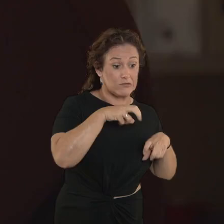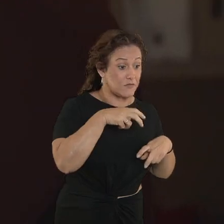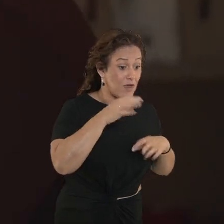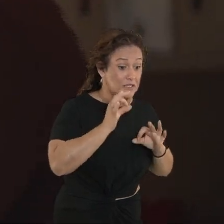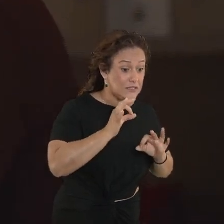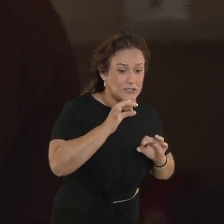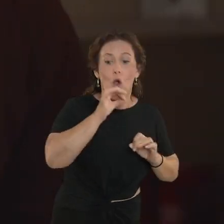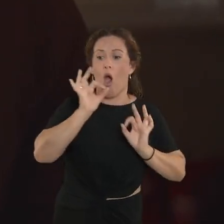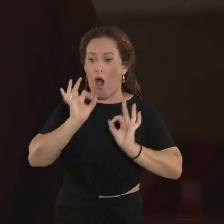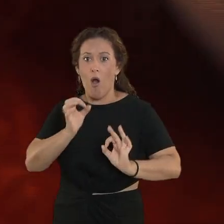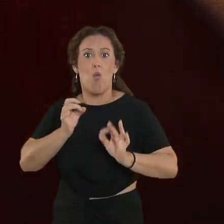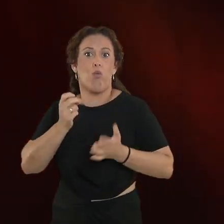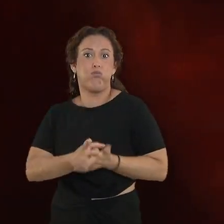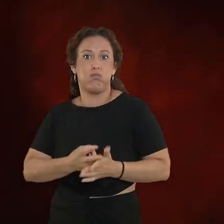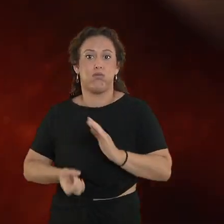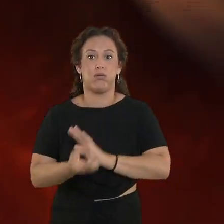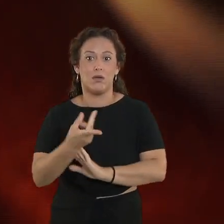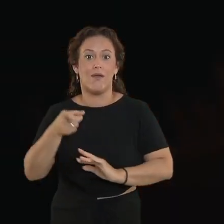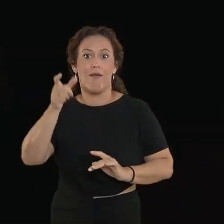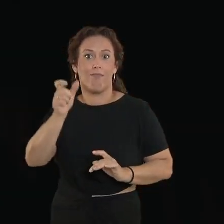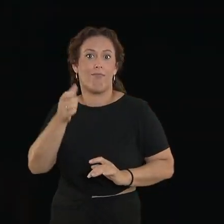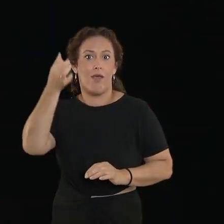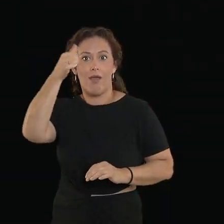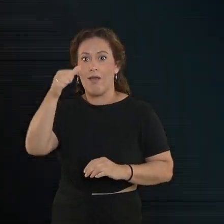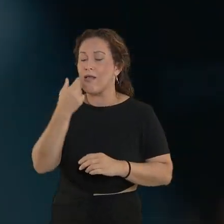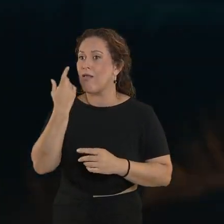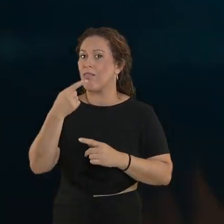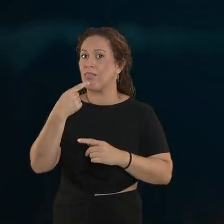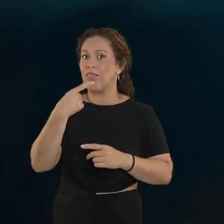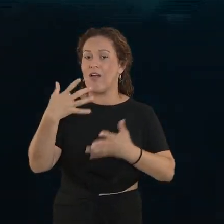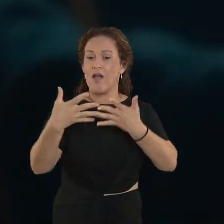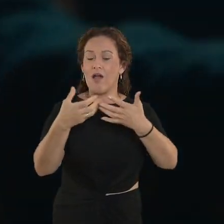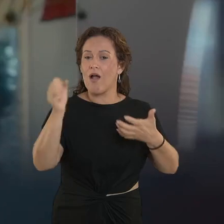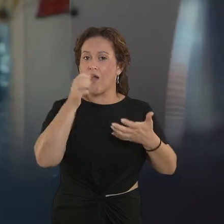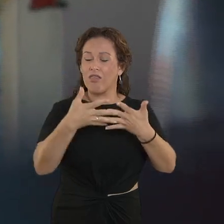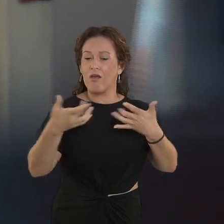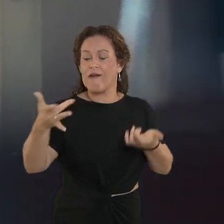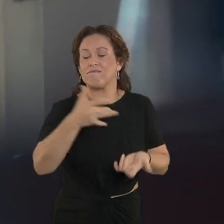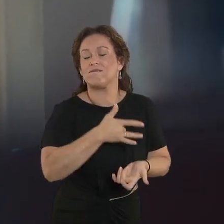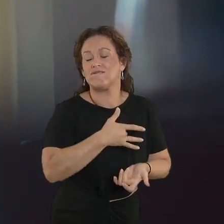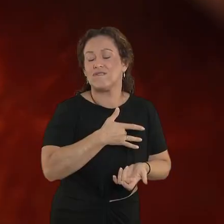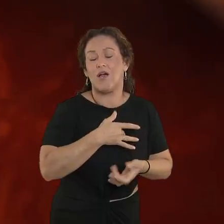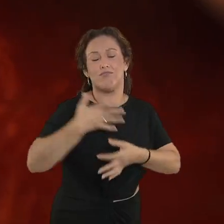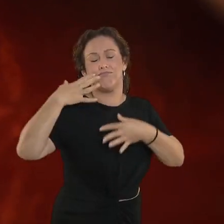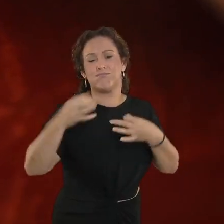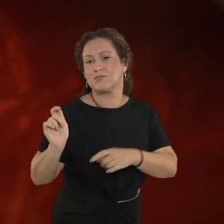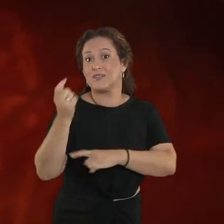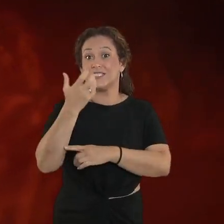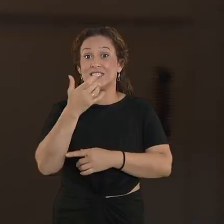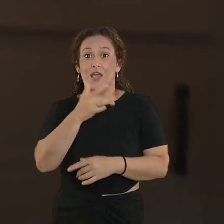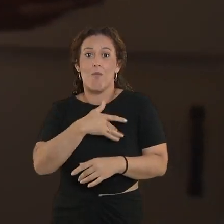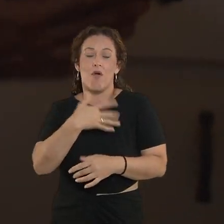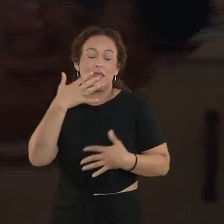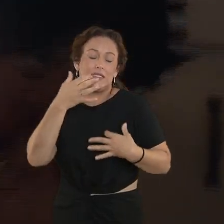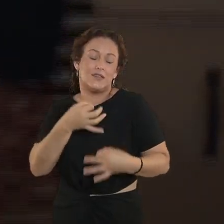y ya nos estamos metiendo en otra. Cali y el Dandy nunca defraudan con sus baladas. Si siguen sin olvidar a su gran amor,